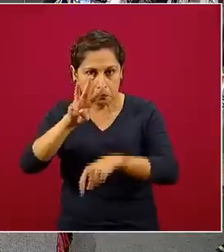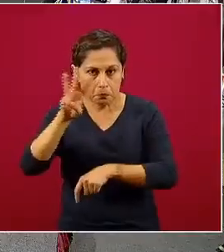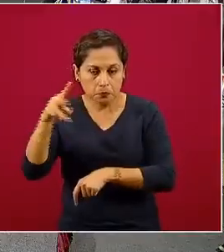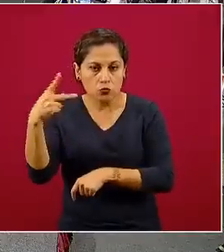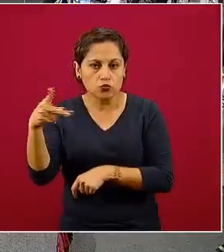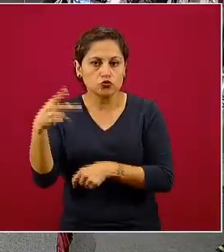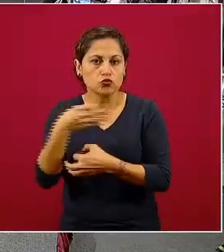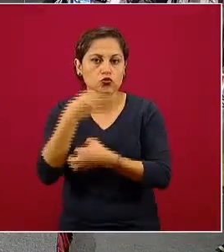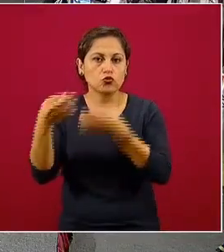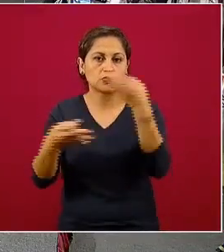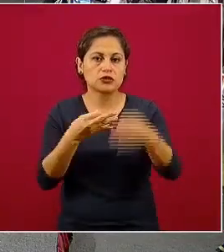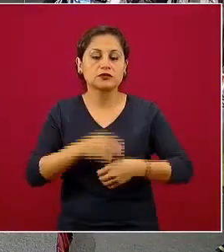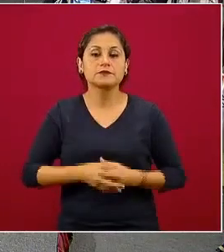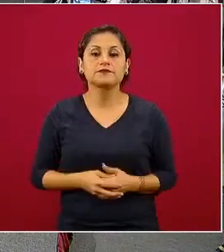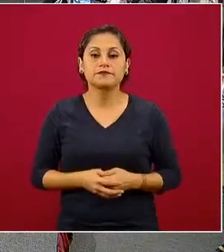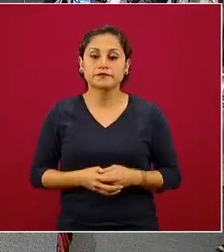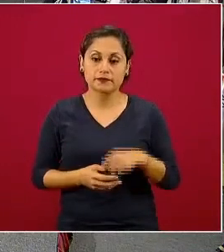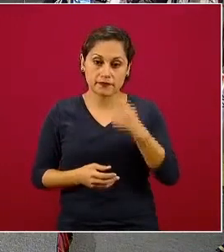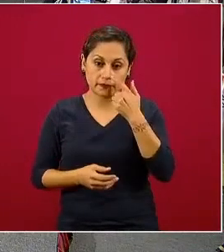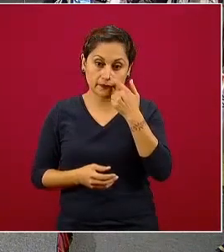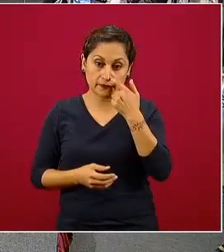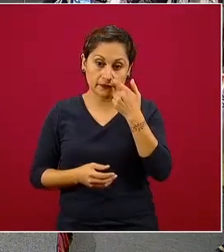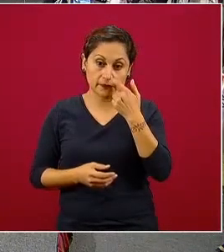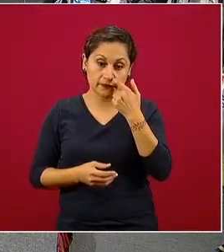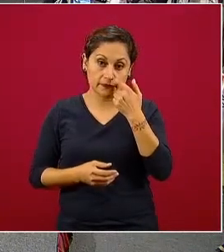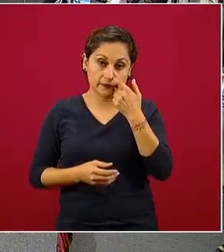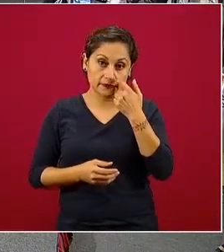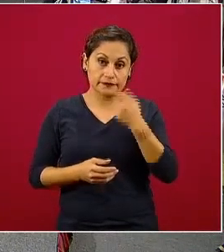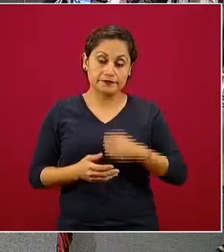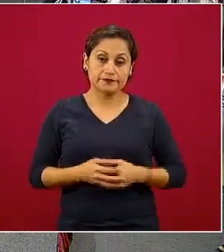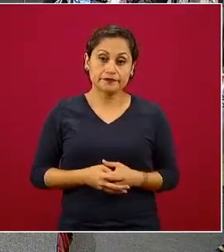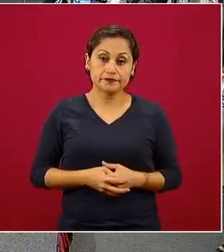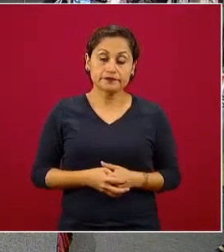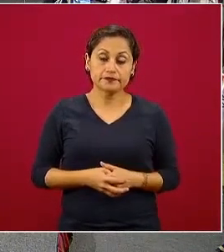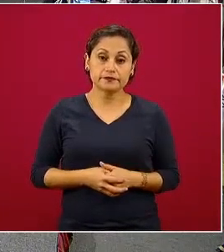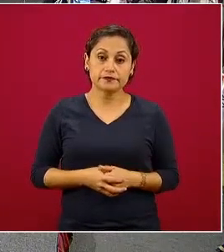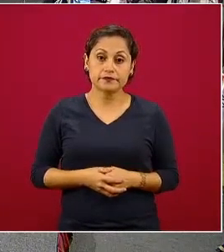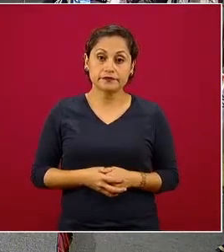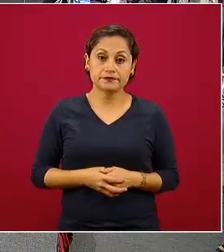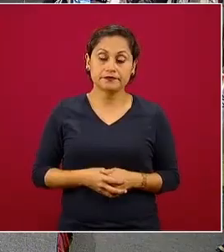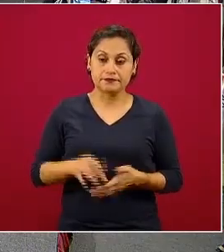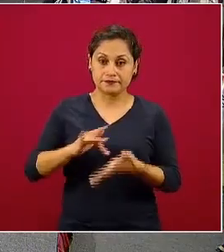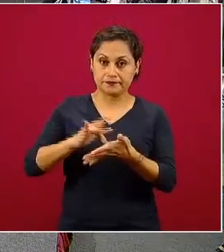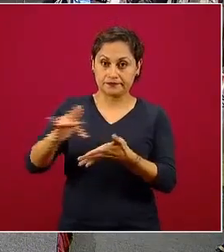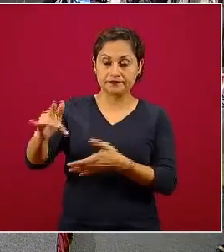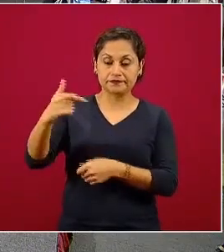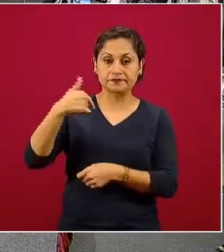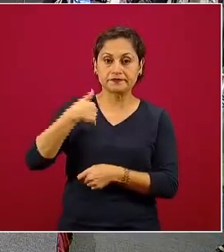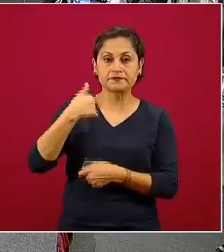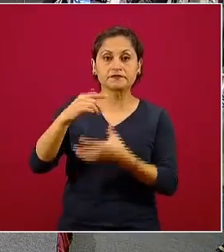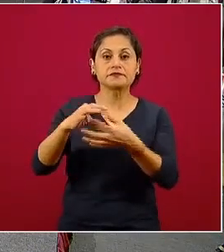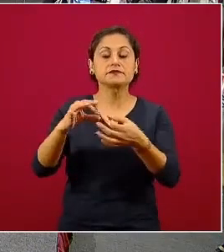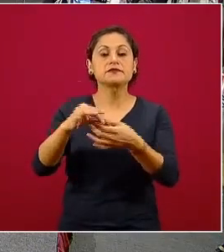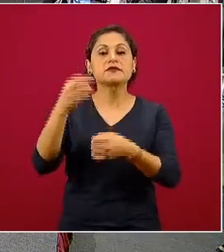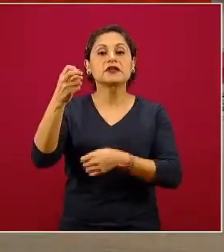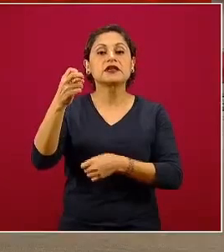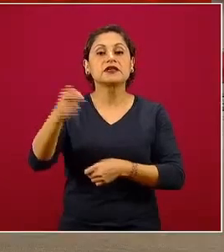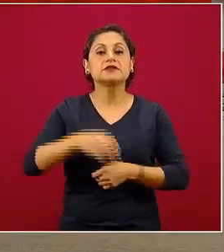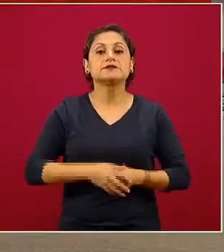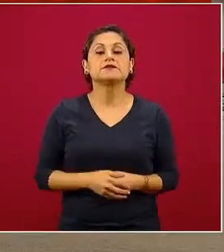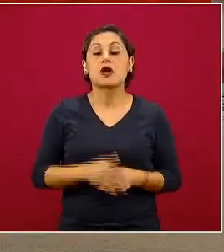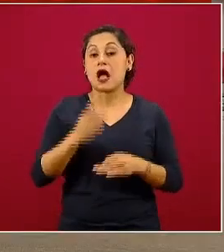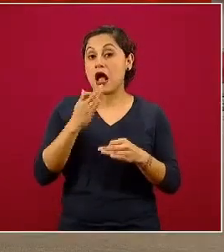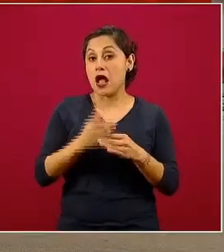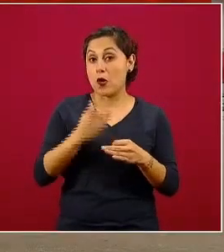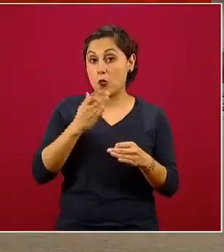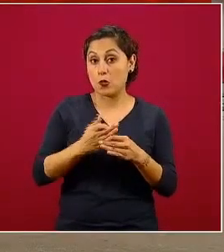¿Cuál es la medicación que se antiende con los pacientes? Gracias. A eso iba exactamente. No existe hasta